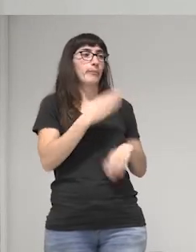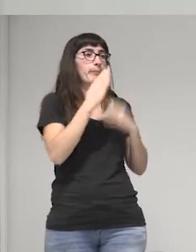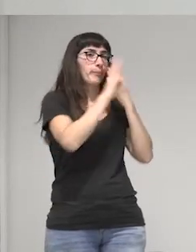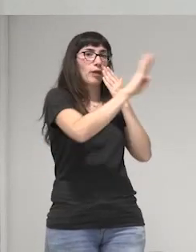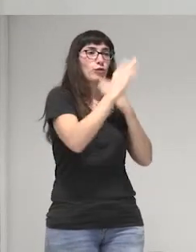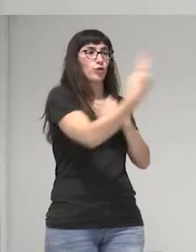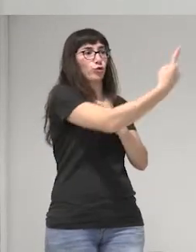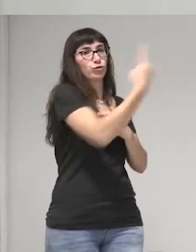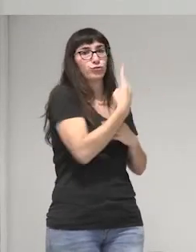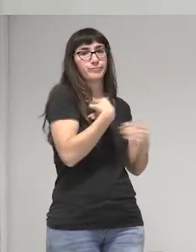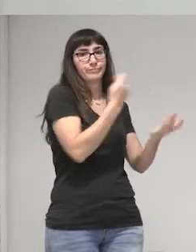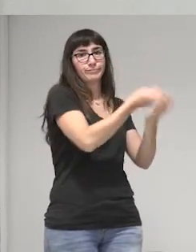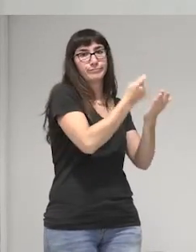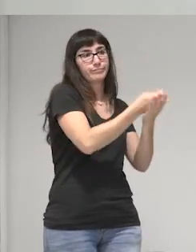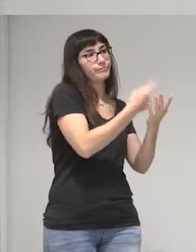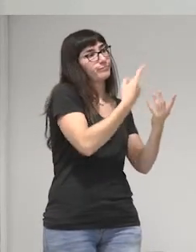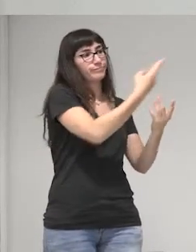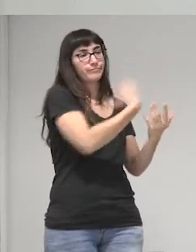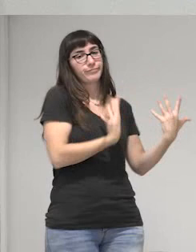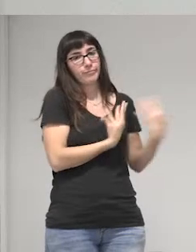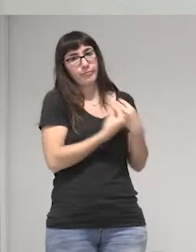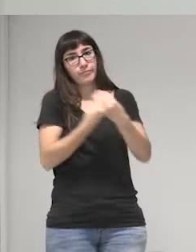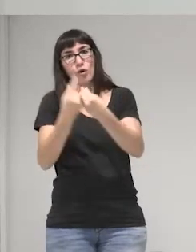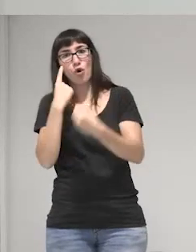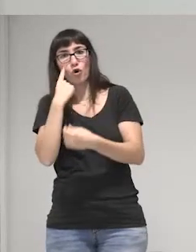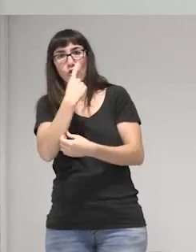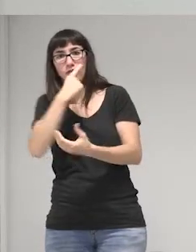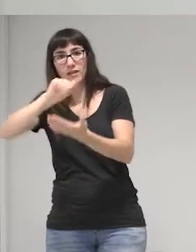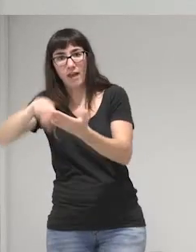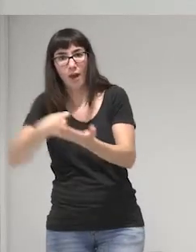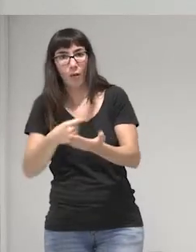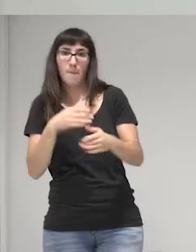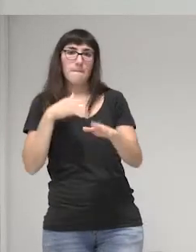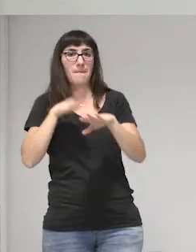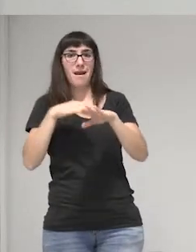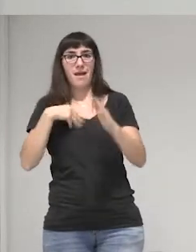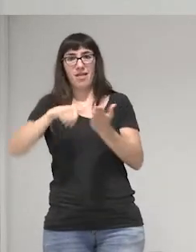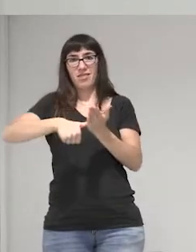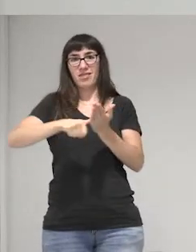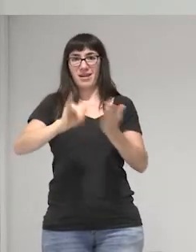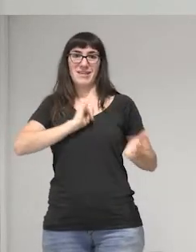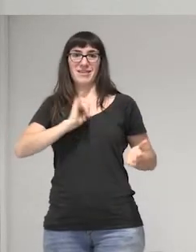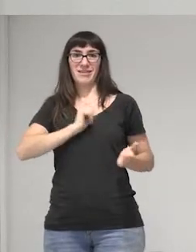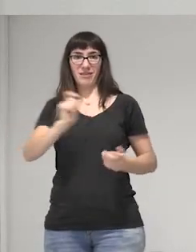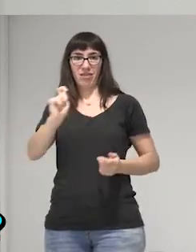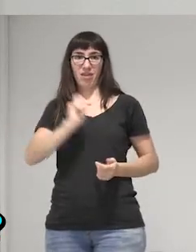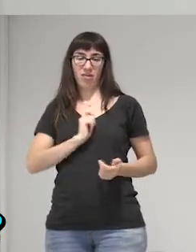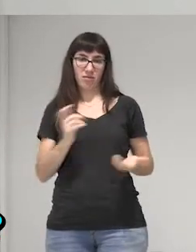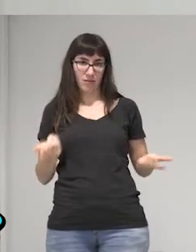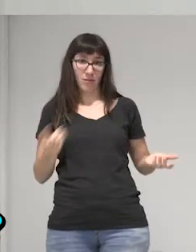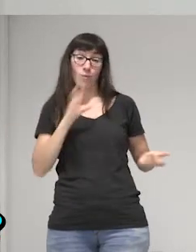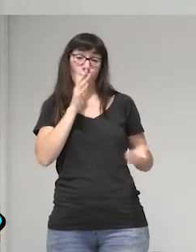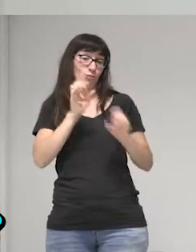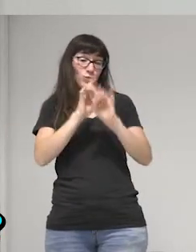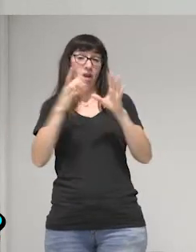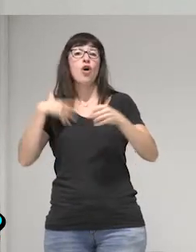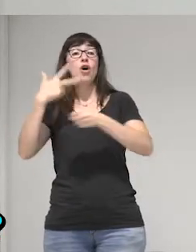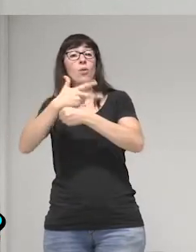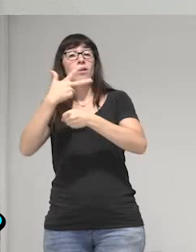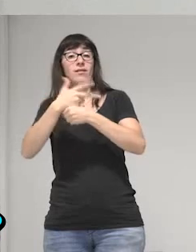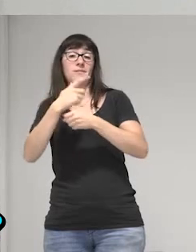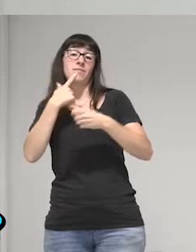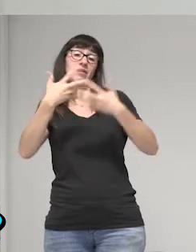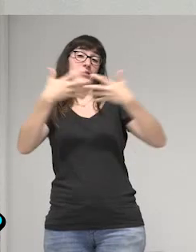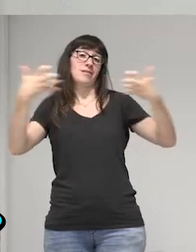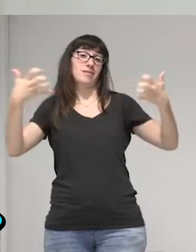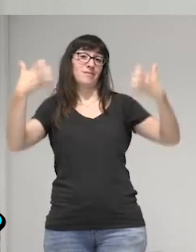tuyos para que te acompañen al notariado y para que te acompañen al RENAP para hacerlo pues claro porque en Guatemala hay un dicho que dicen que el